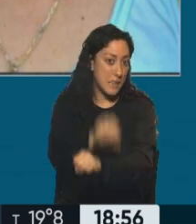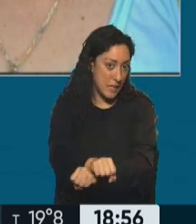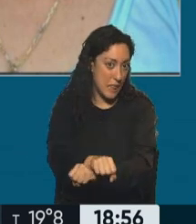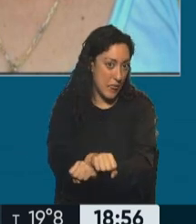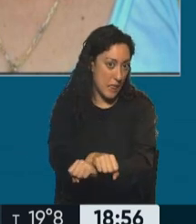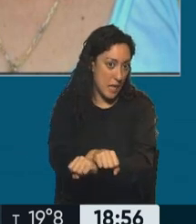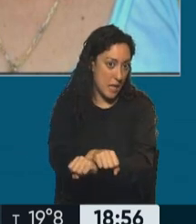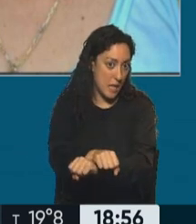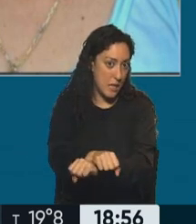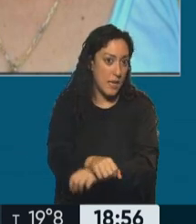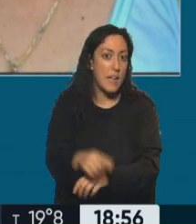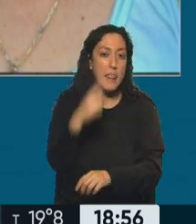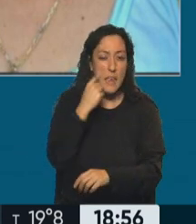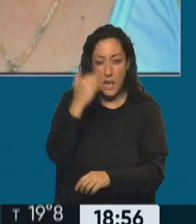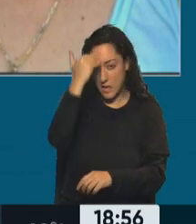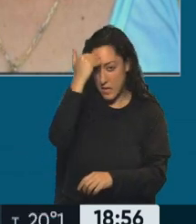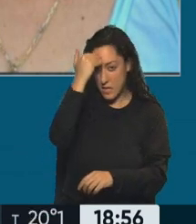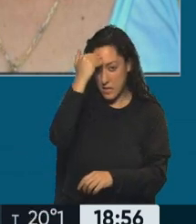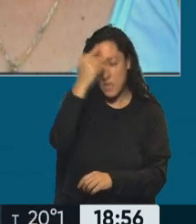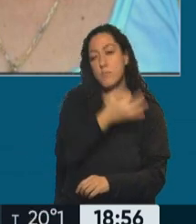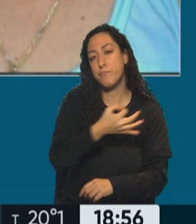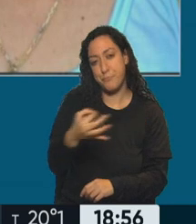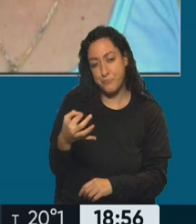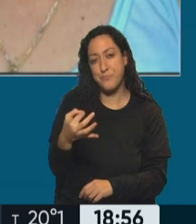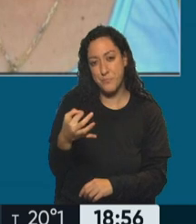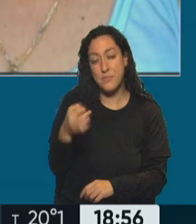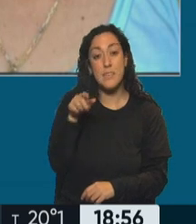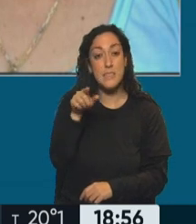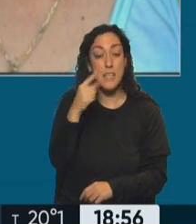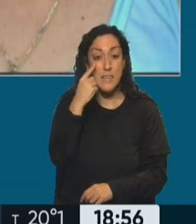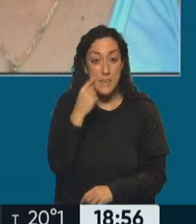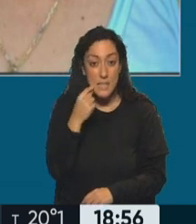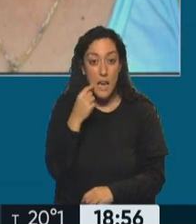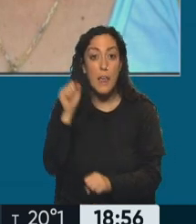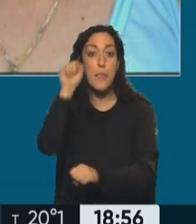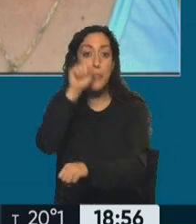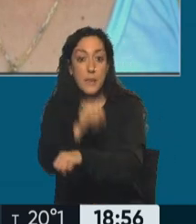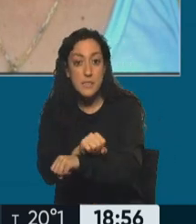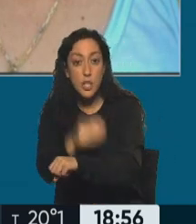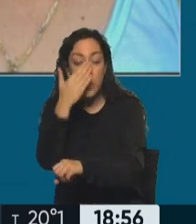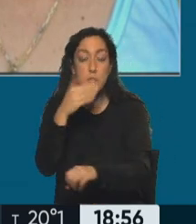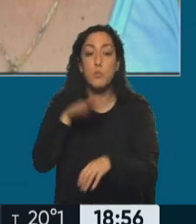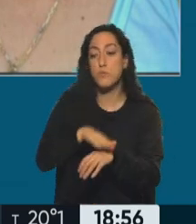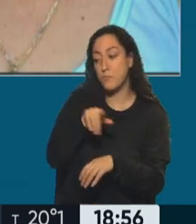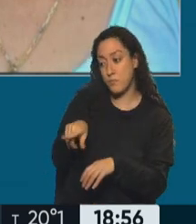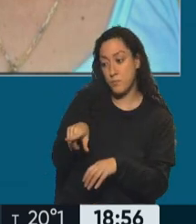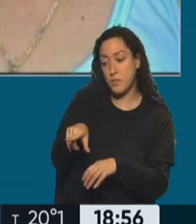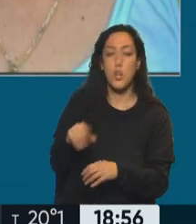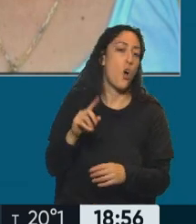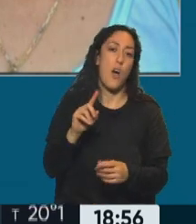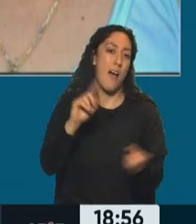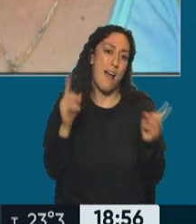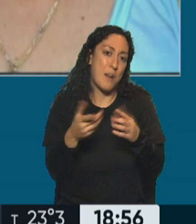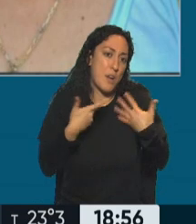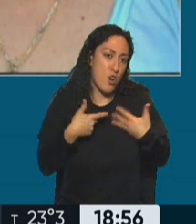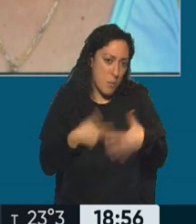del 15. Exactamente. En ese CAMPE fue primero la detención y después la imputación. Bueno, generalmente vos te acusan y después te